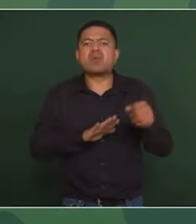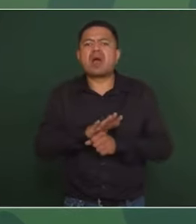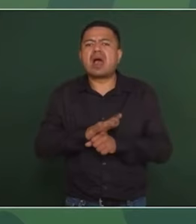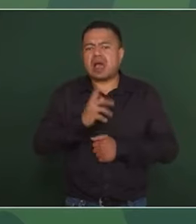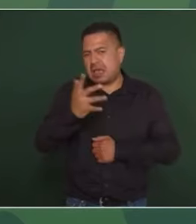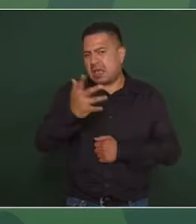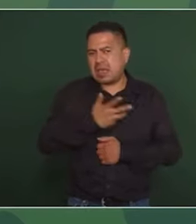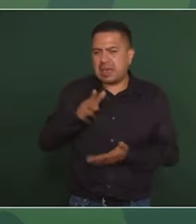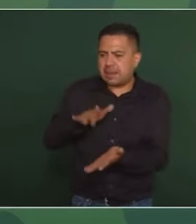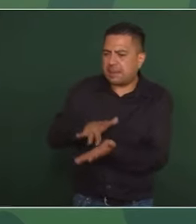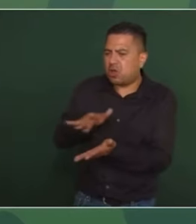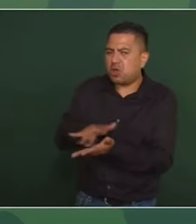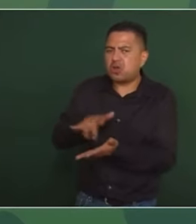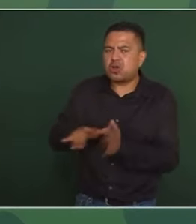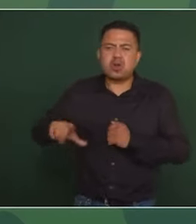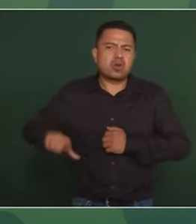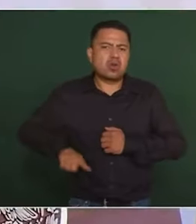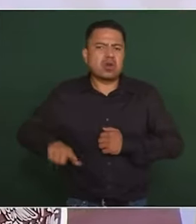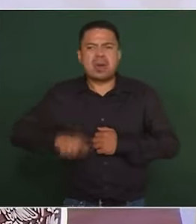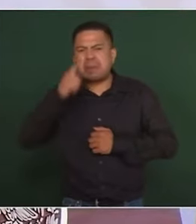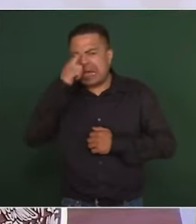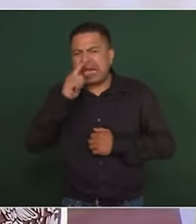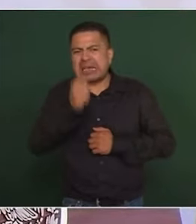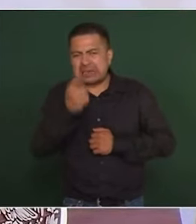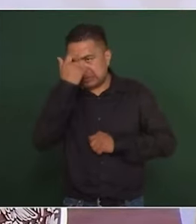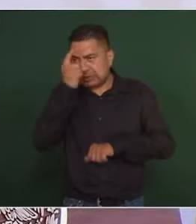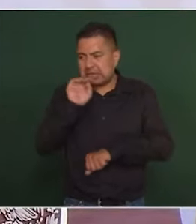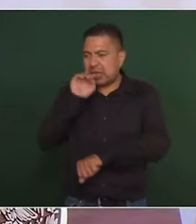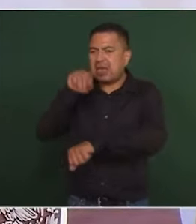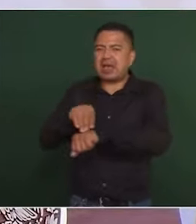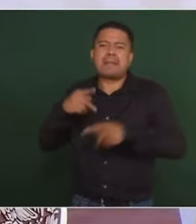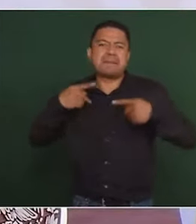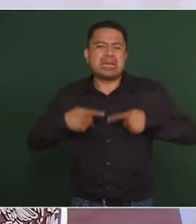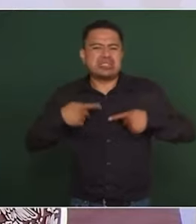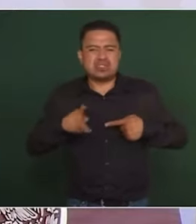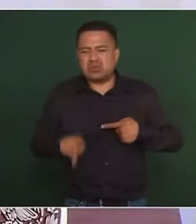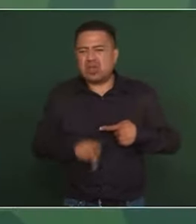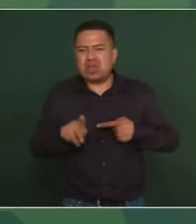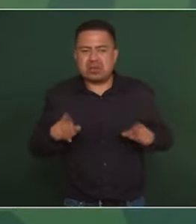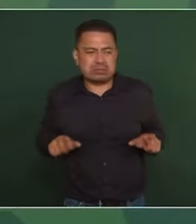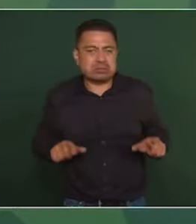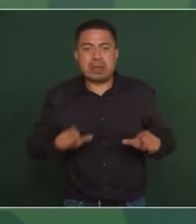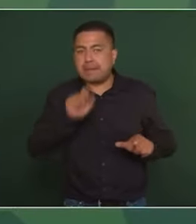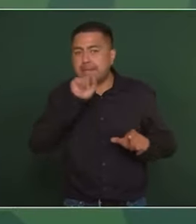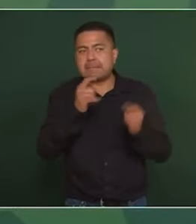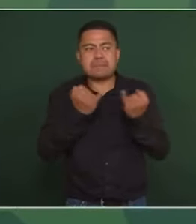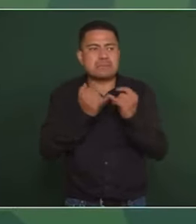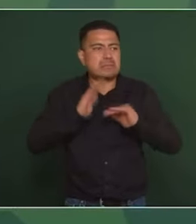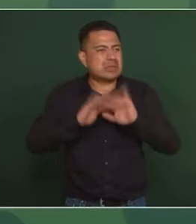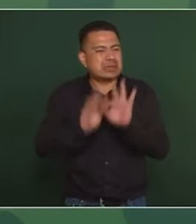contaba con el apoyo del gobierno para la creación de las autodefensas. También es importante